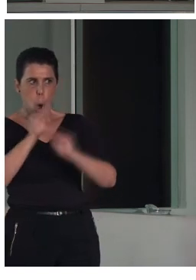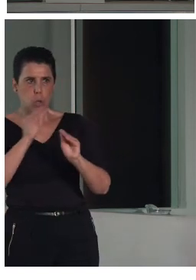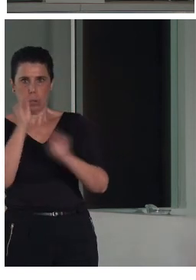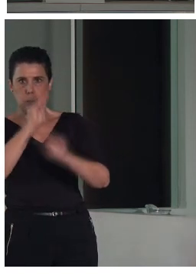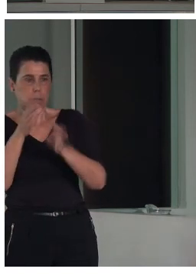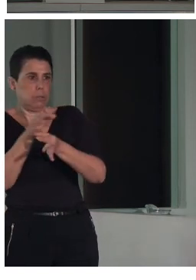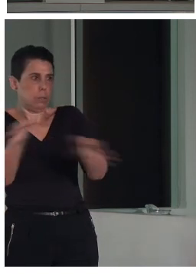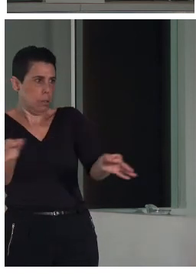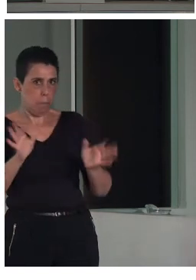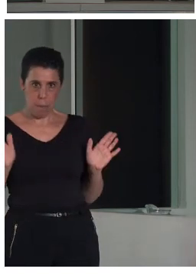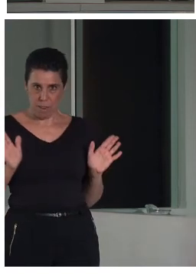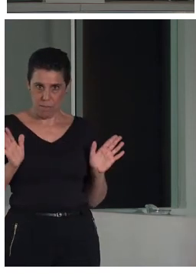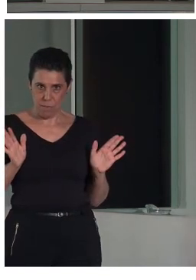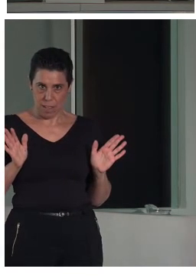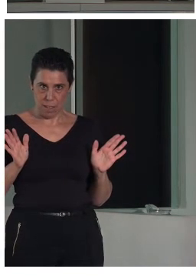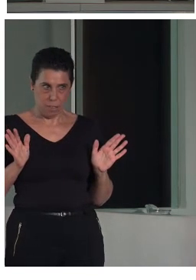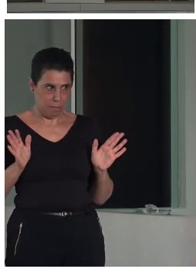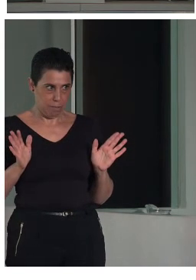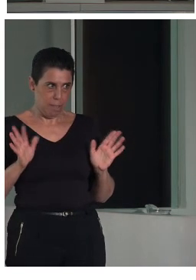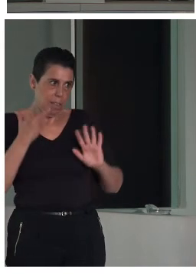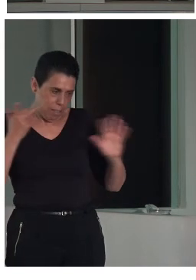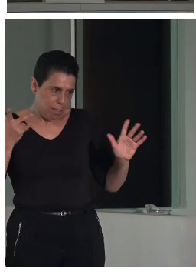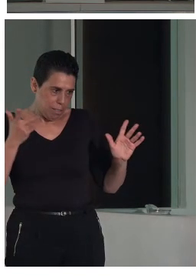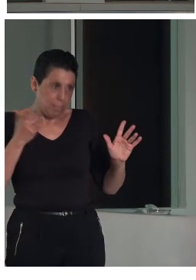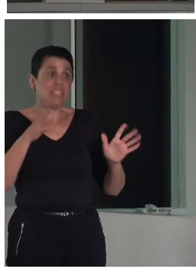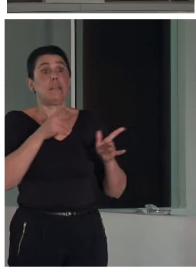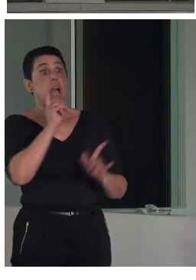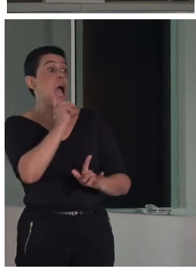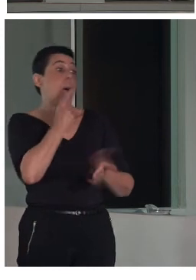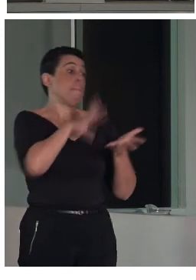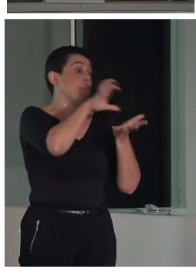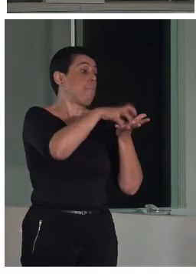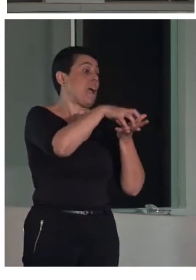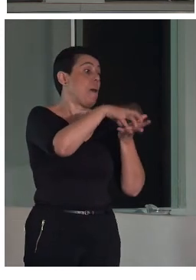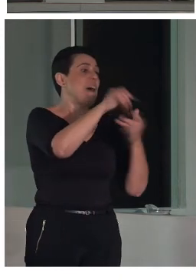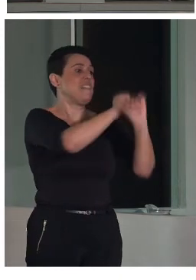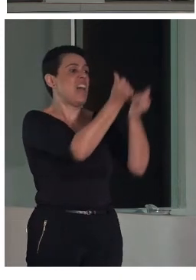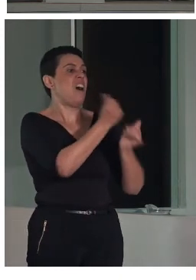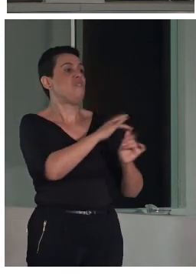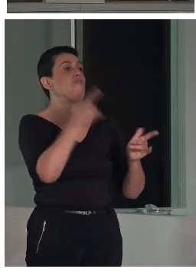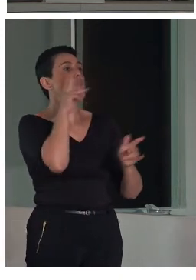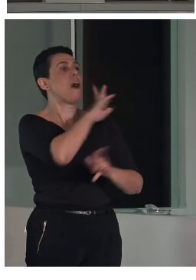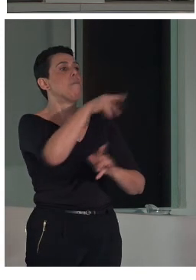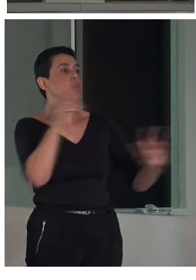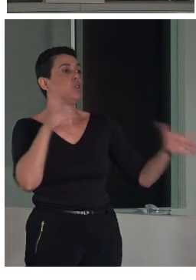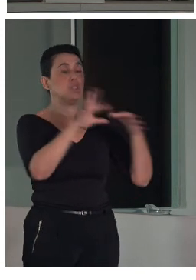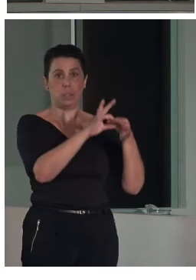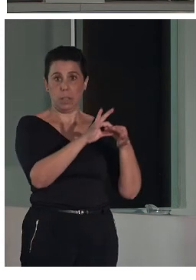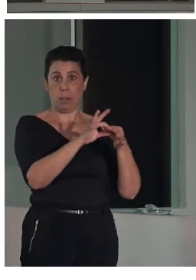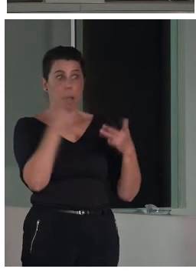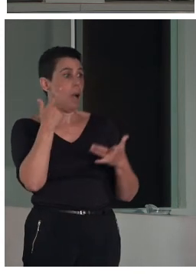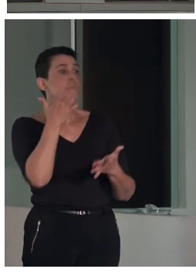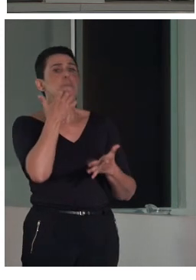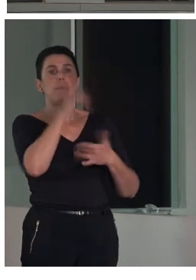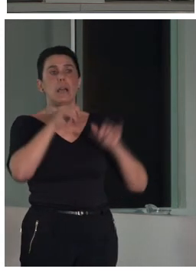lo que cabe también coherente con elementos que tienen que ver con el propio museo fijaos por ejemplo en la sala 36 que hay una serie de